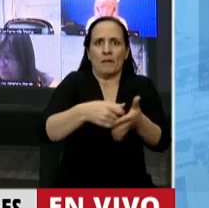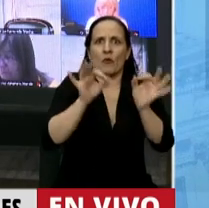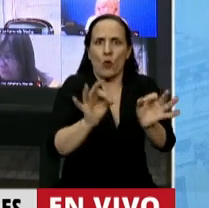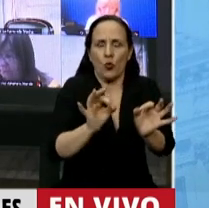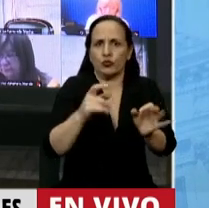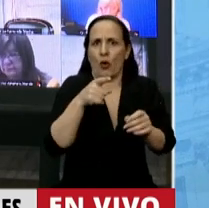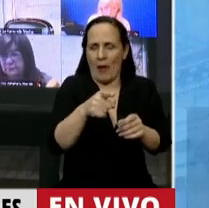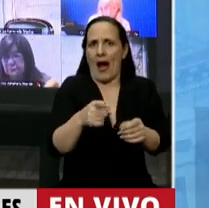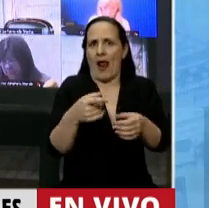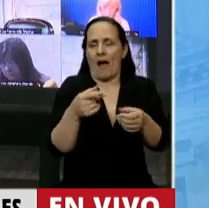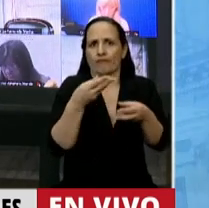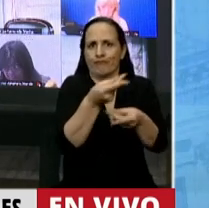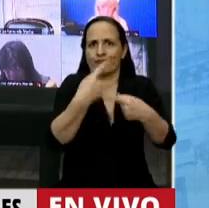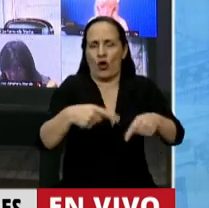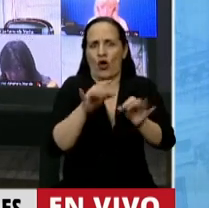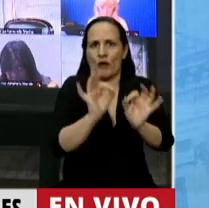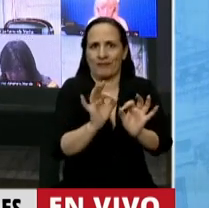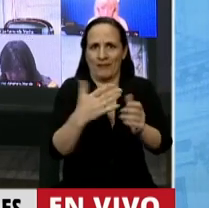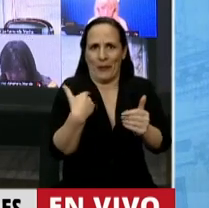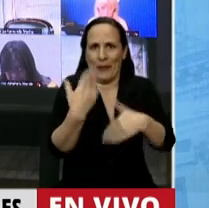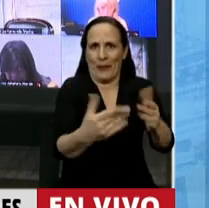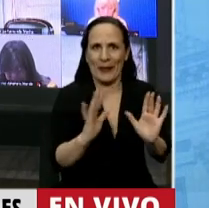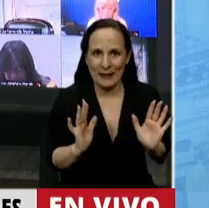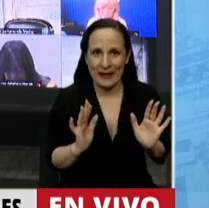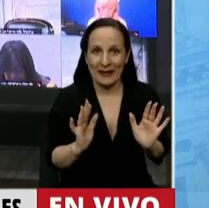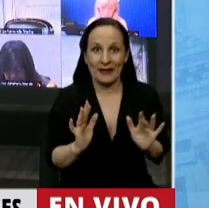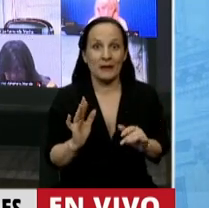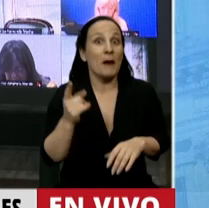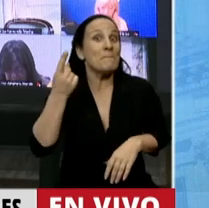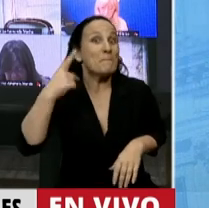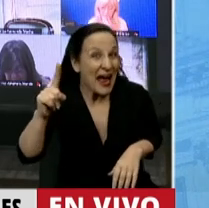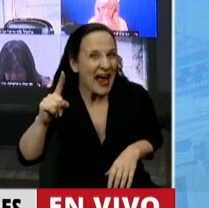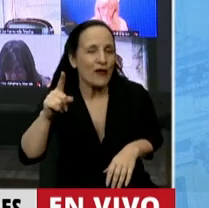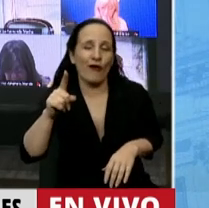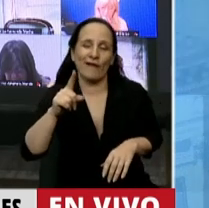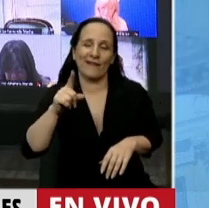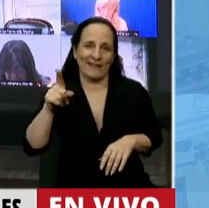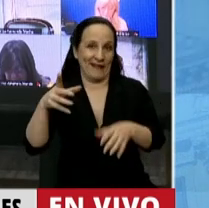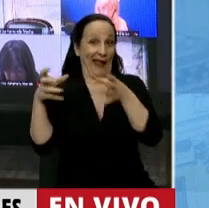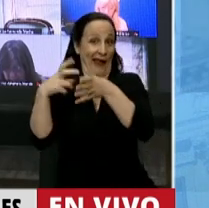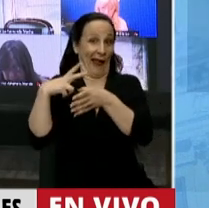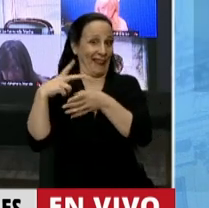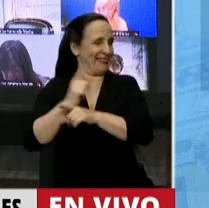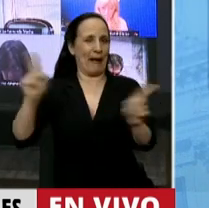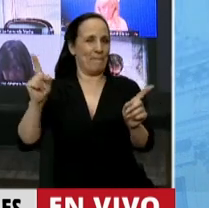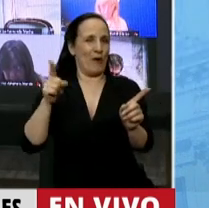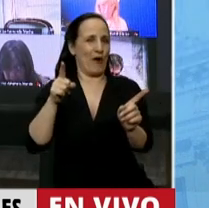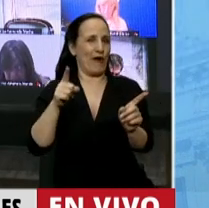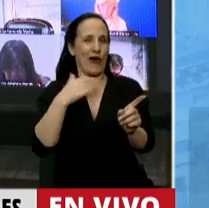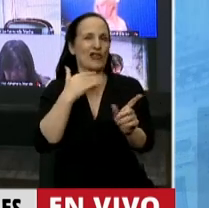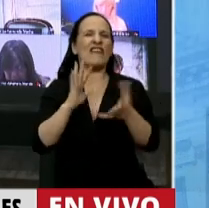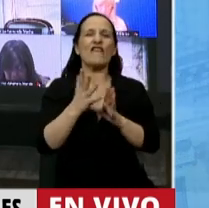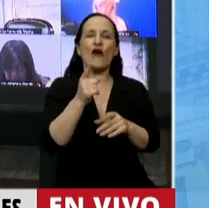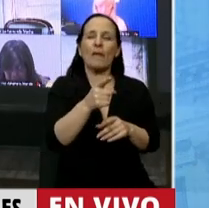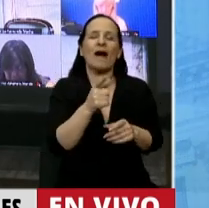idea. Pero tampoco tienen ni idea de lo maravilloso que es desarrollar la